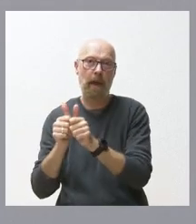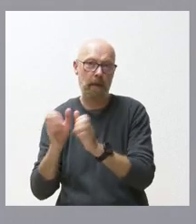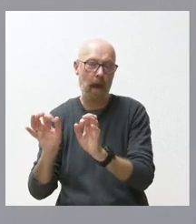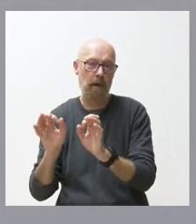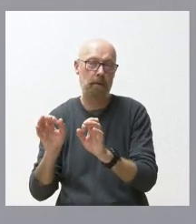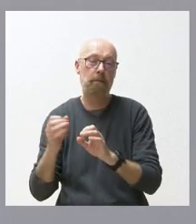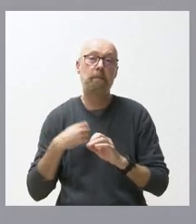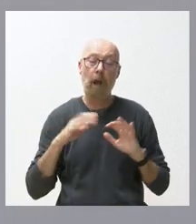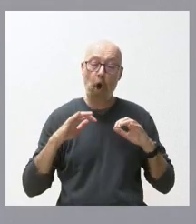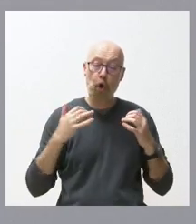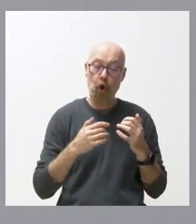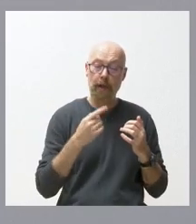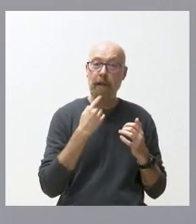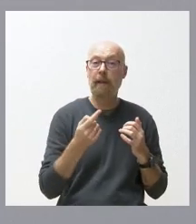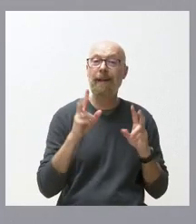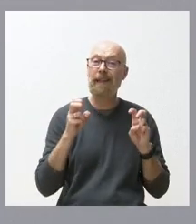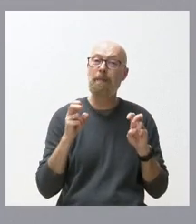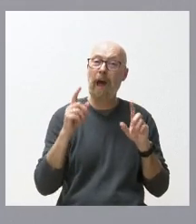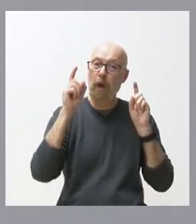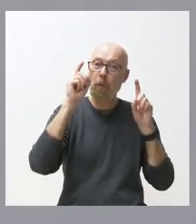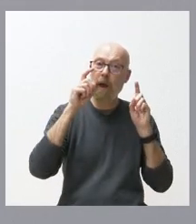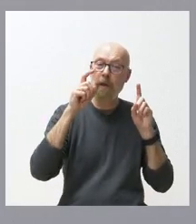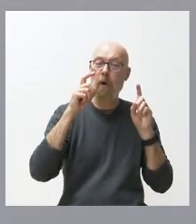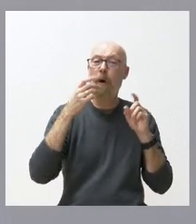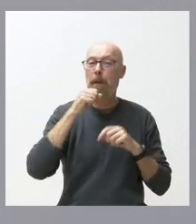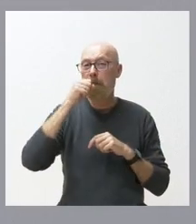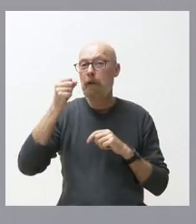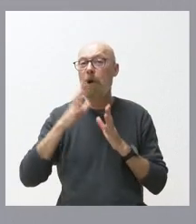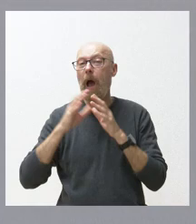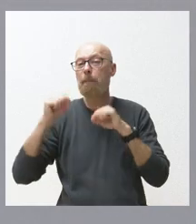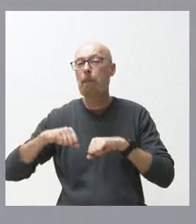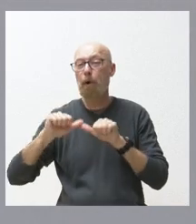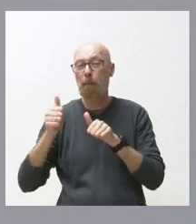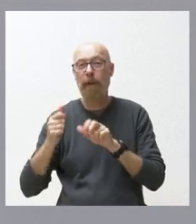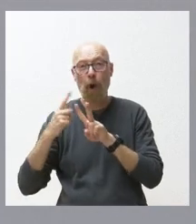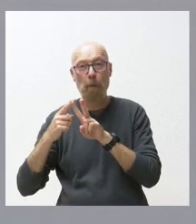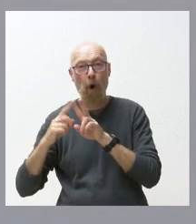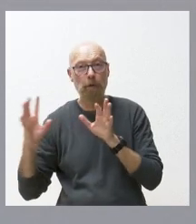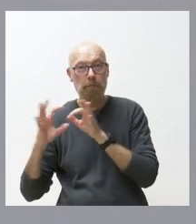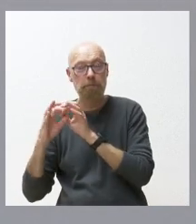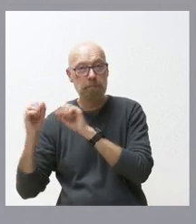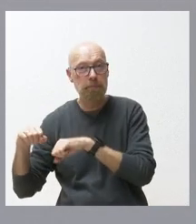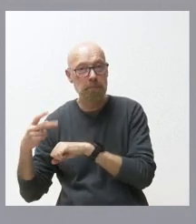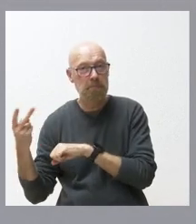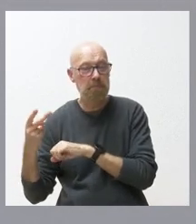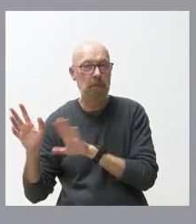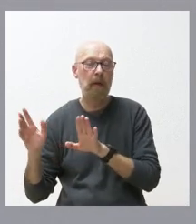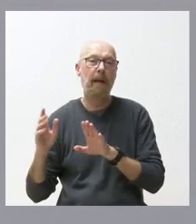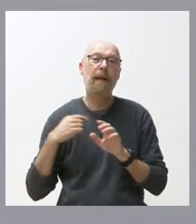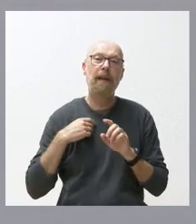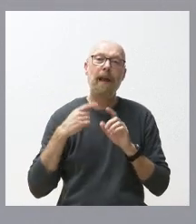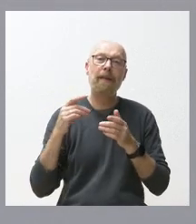Cortes es que en materia de educación el PSOE aprobó el modelo educativo de Vox y en materia de dependencia que Vox aprobó